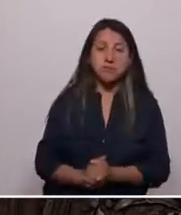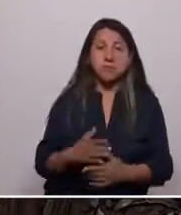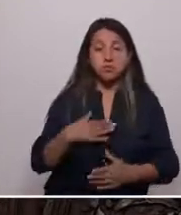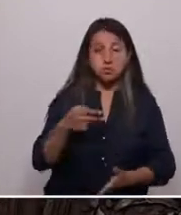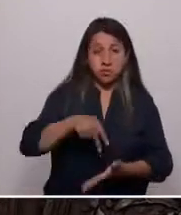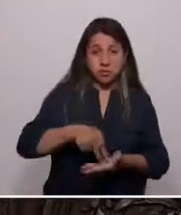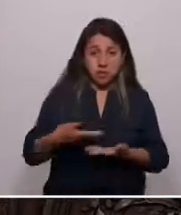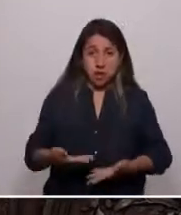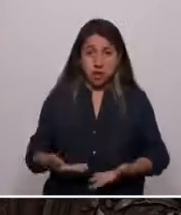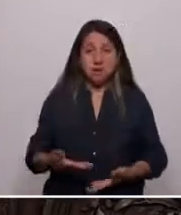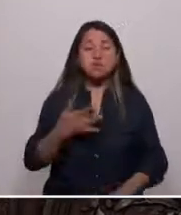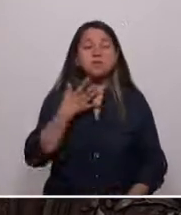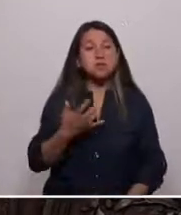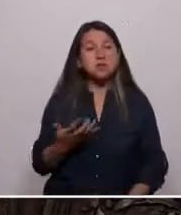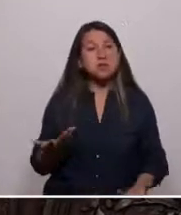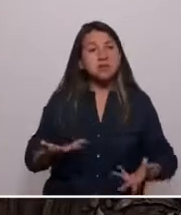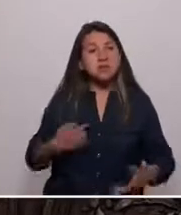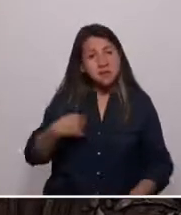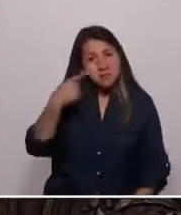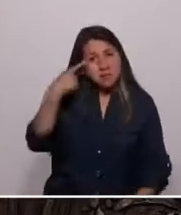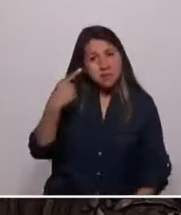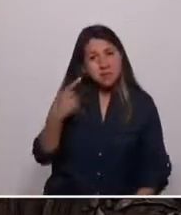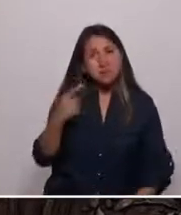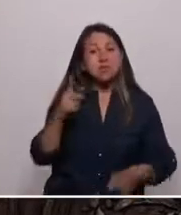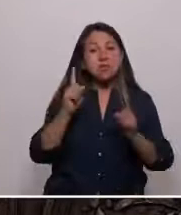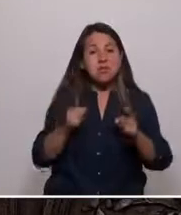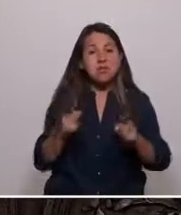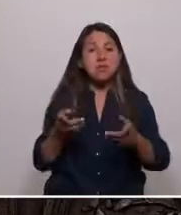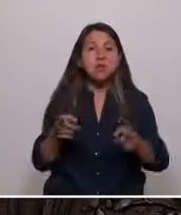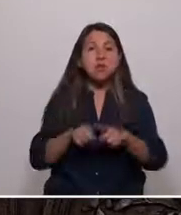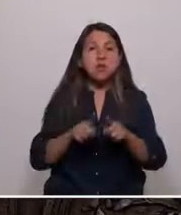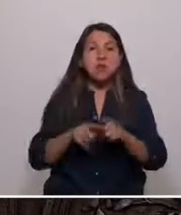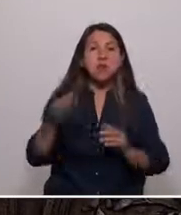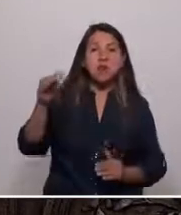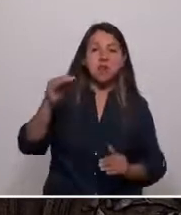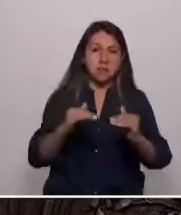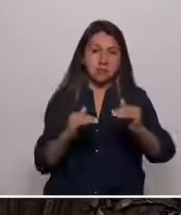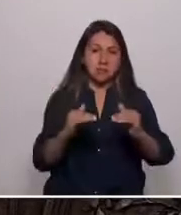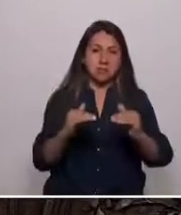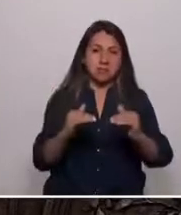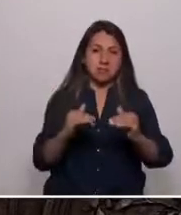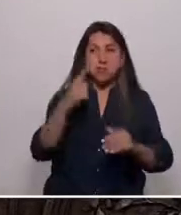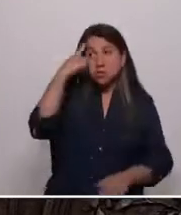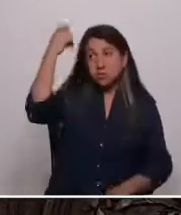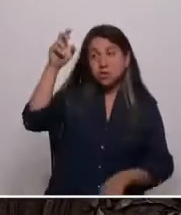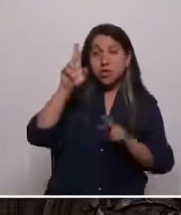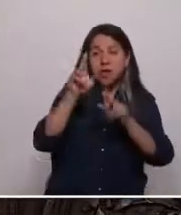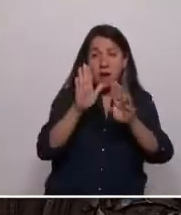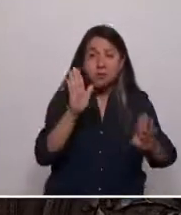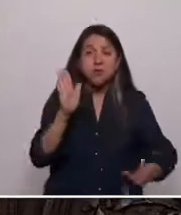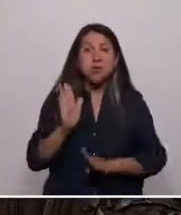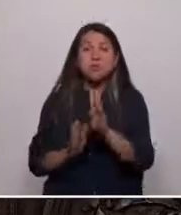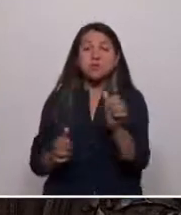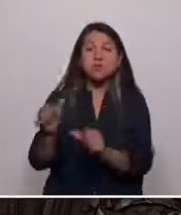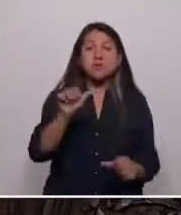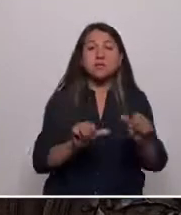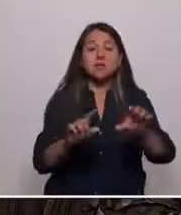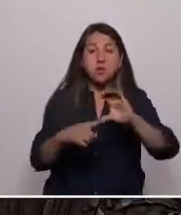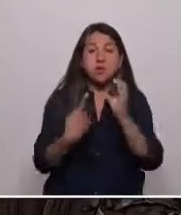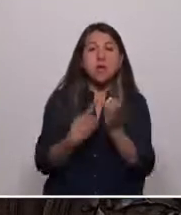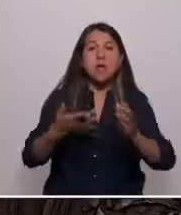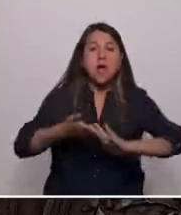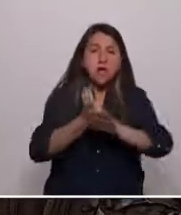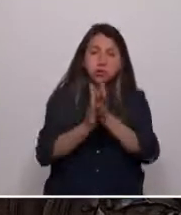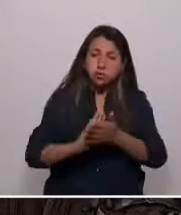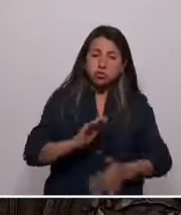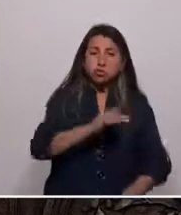aquí porque creo que tenemos que nivelar la cancha. Porque sueño con que el progreso científico y cultural llegue a todas las niñas